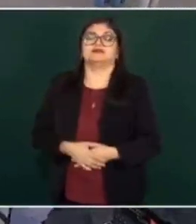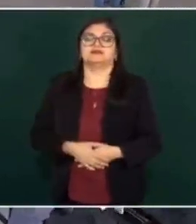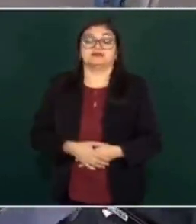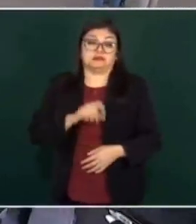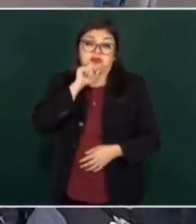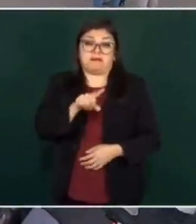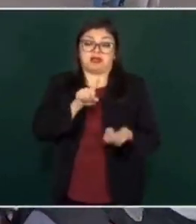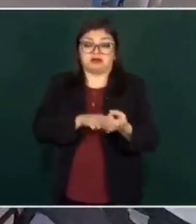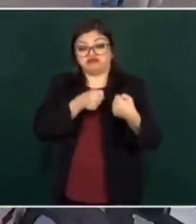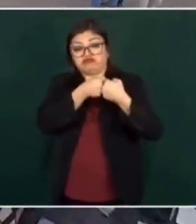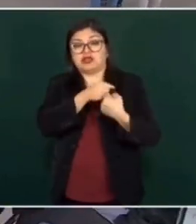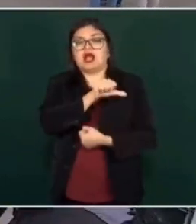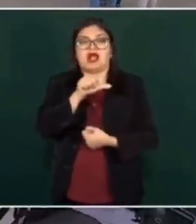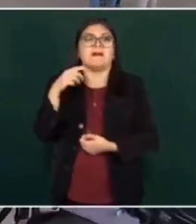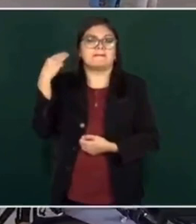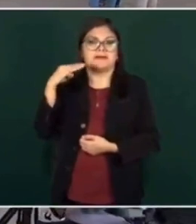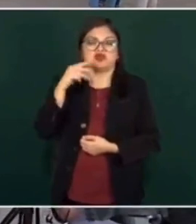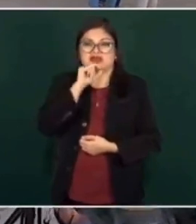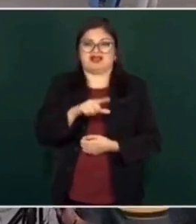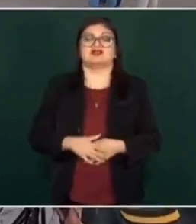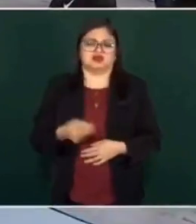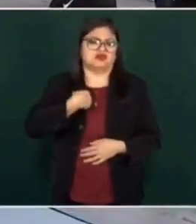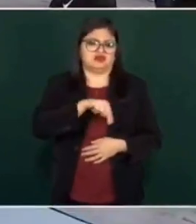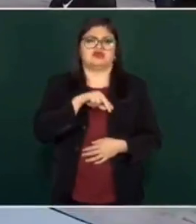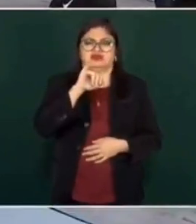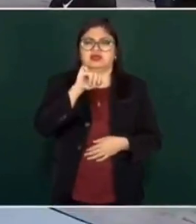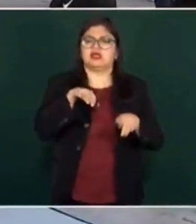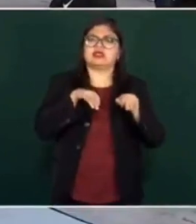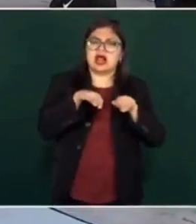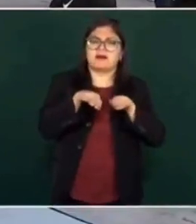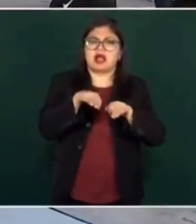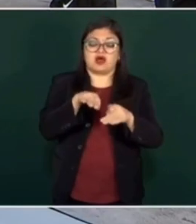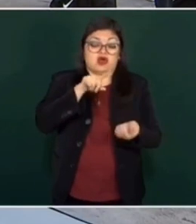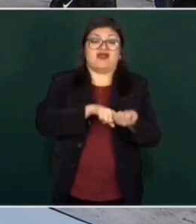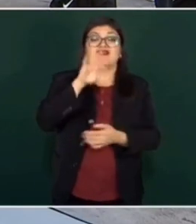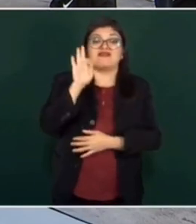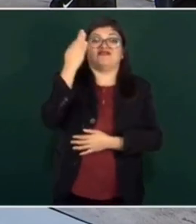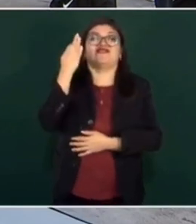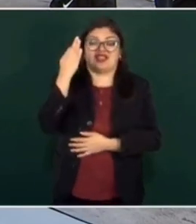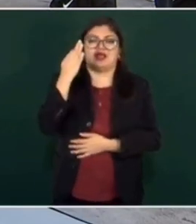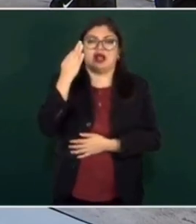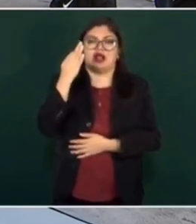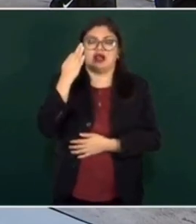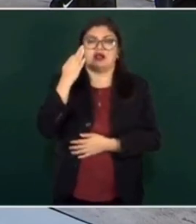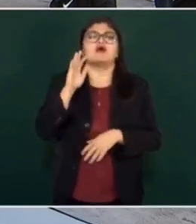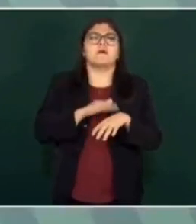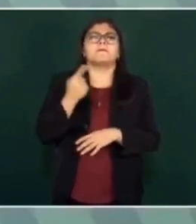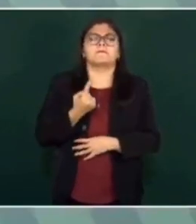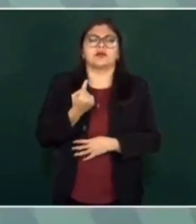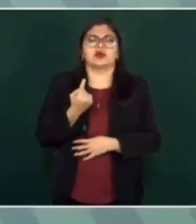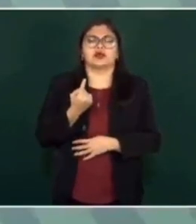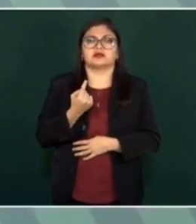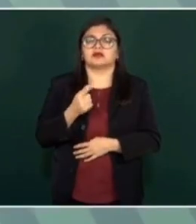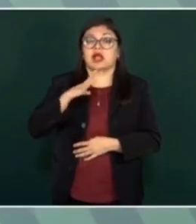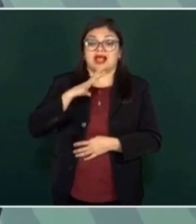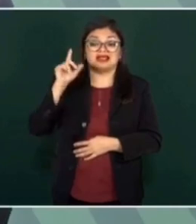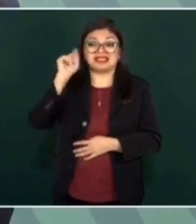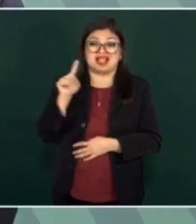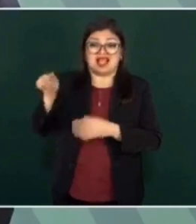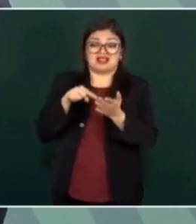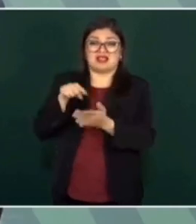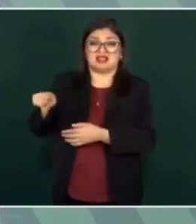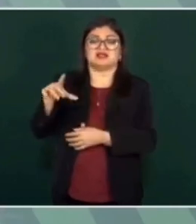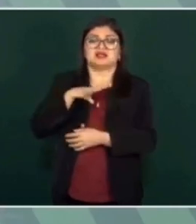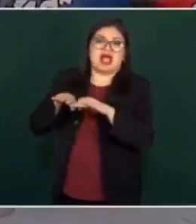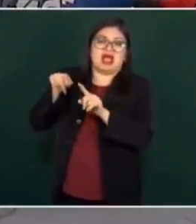los límites con Michoacán. Y estamos trabajando desde la federación porque en el caso de Zacatecas tiene mucha